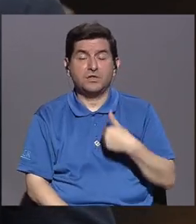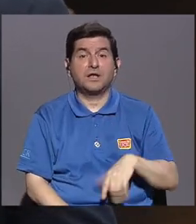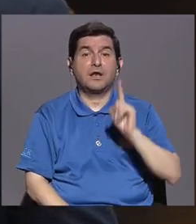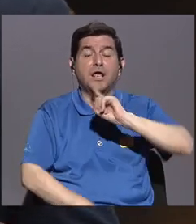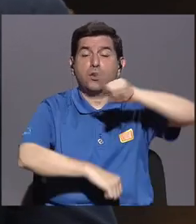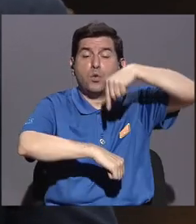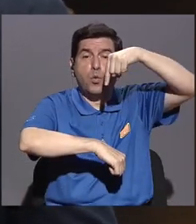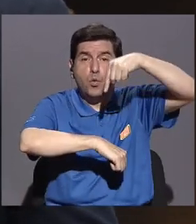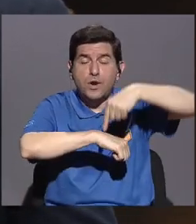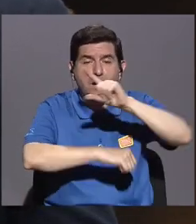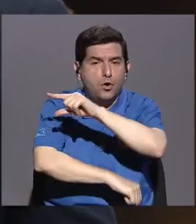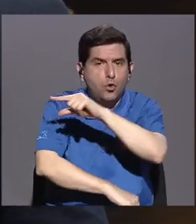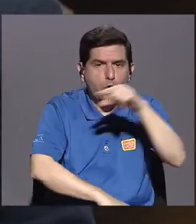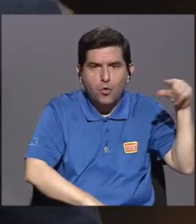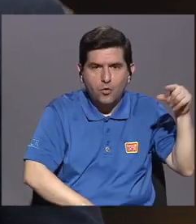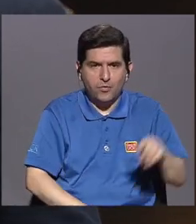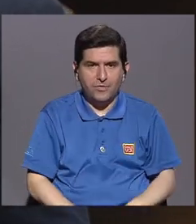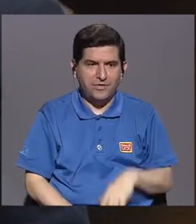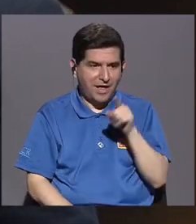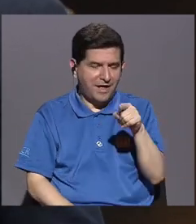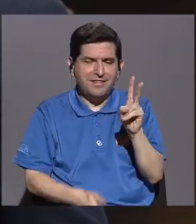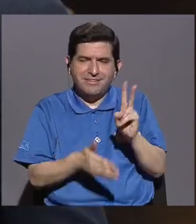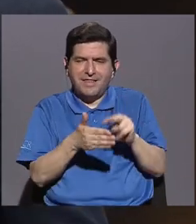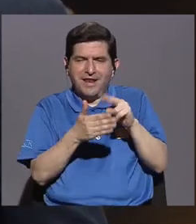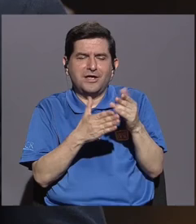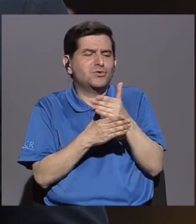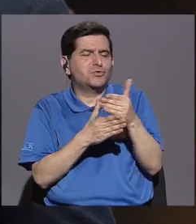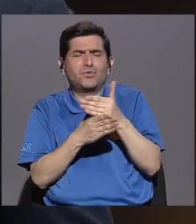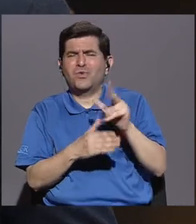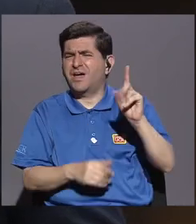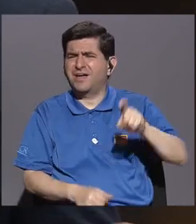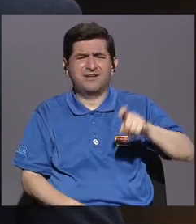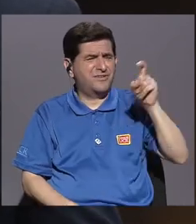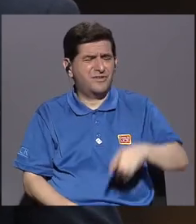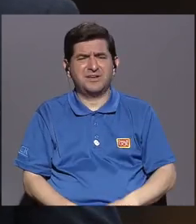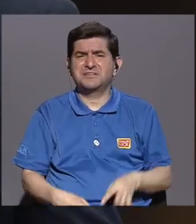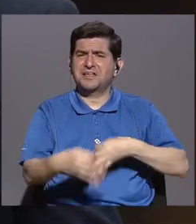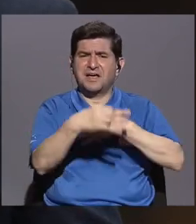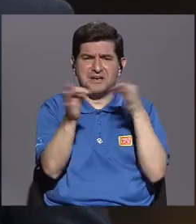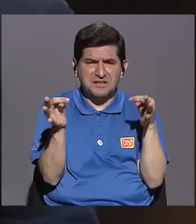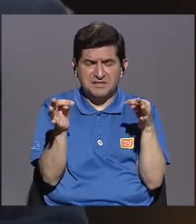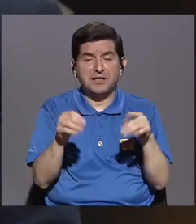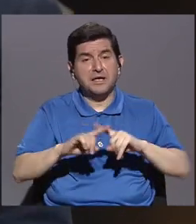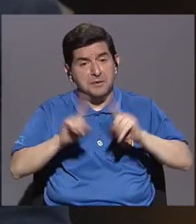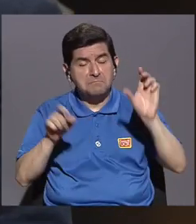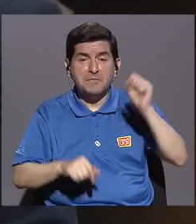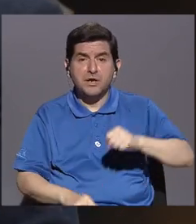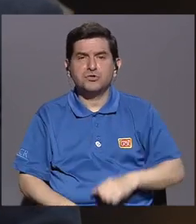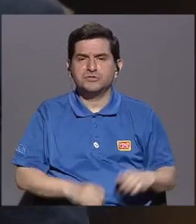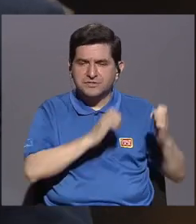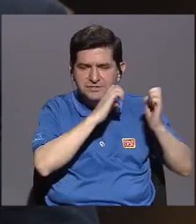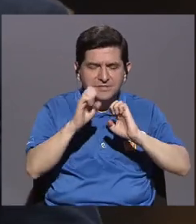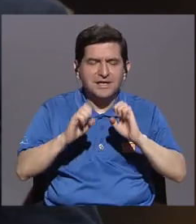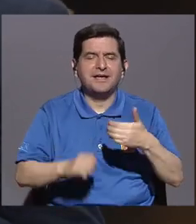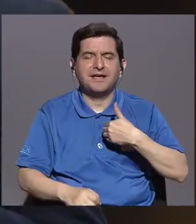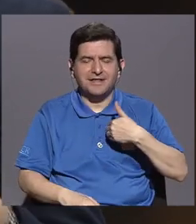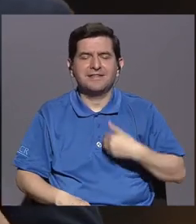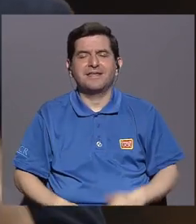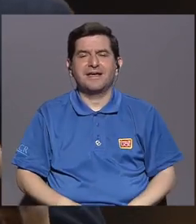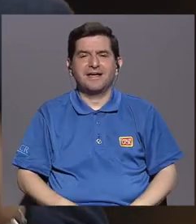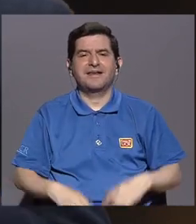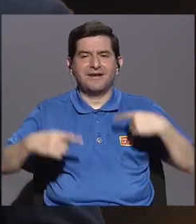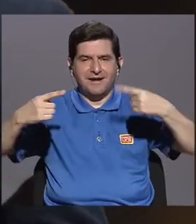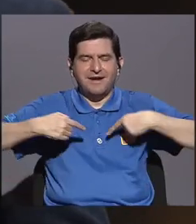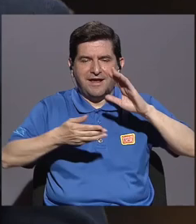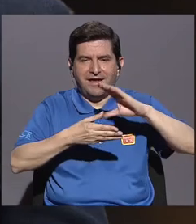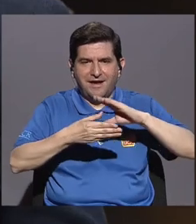menos una hora por semana de esto, de lectura compartida. No necesariamente con un taller de la Carretica, pero sí con las estrategias de Carretica Cuentera